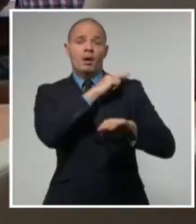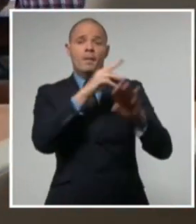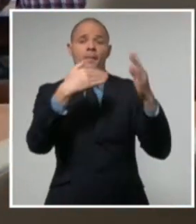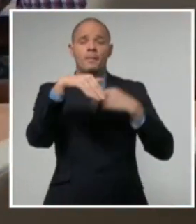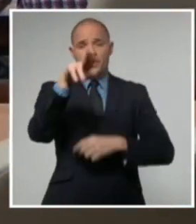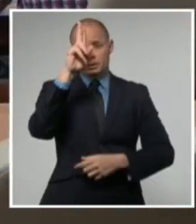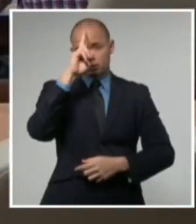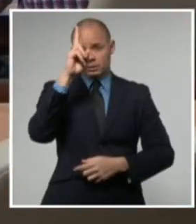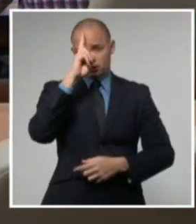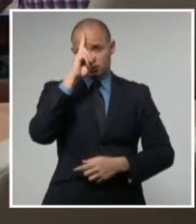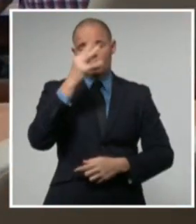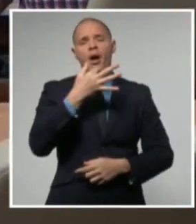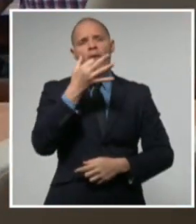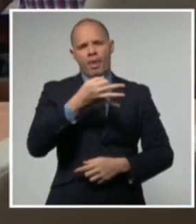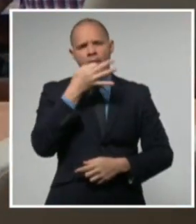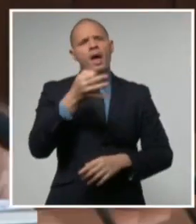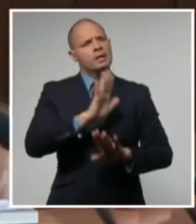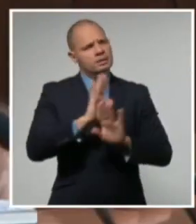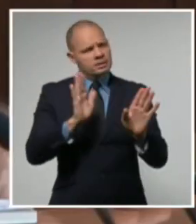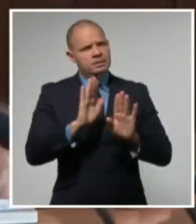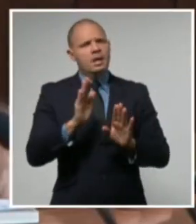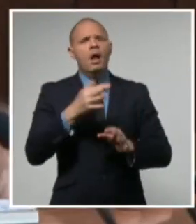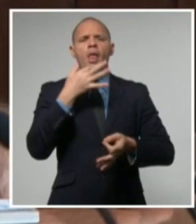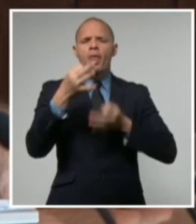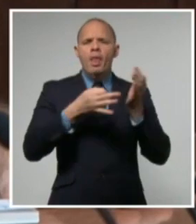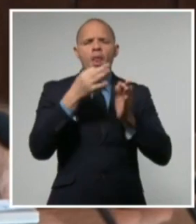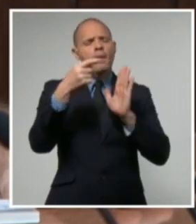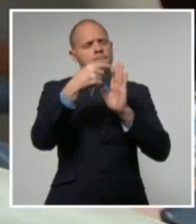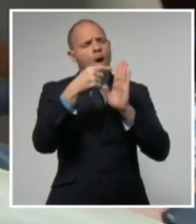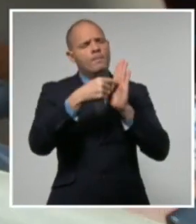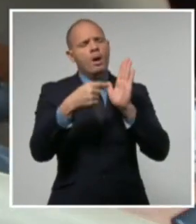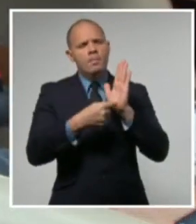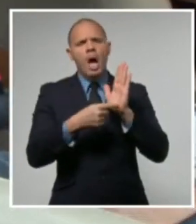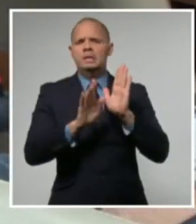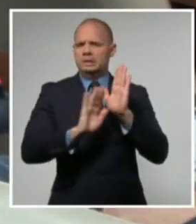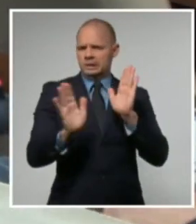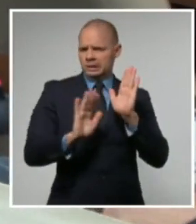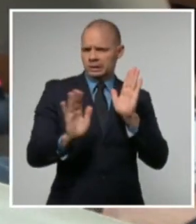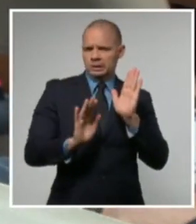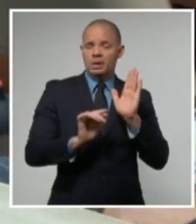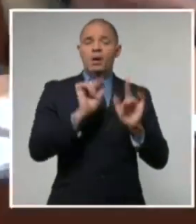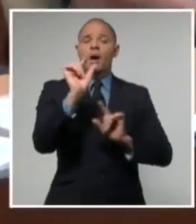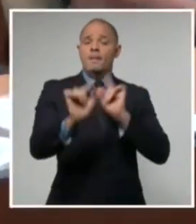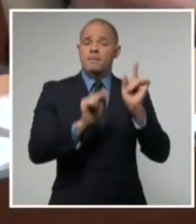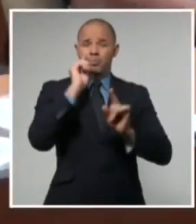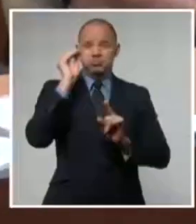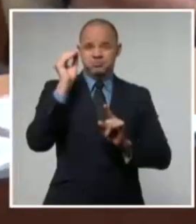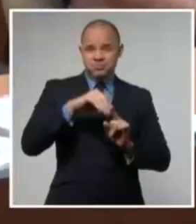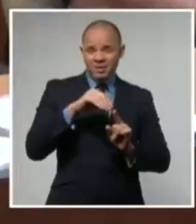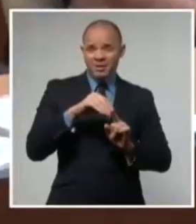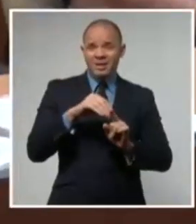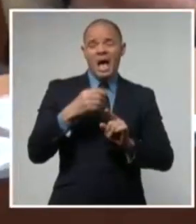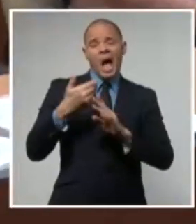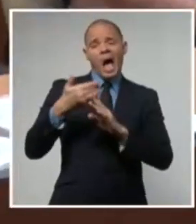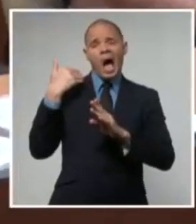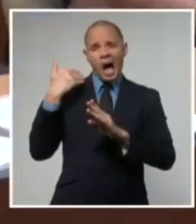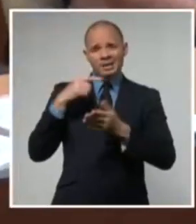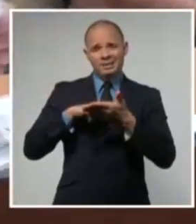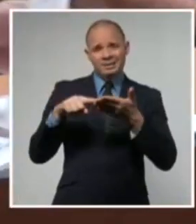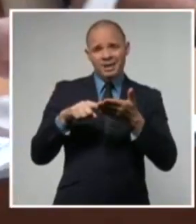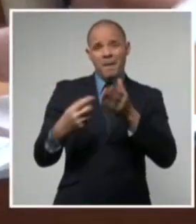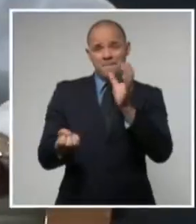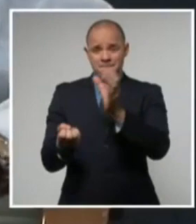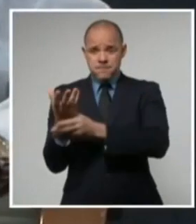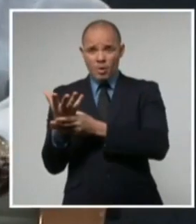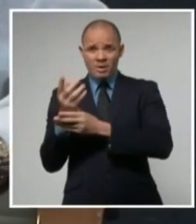doctor José Ángel Portal Miranda, informó que fue pesquisada la totalidad de las personas vinculadas a los casos confirmados en las